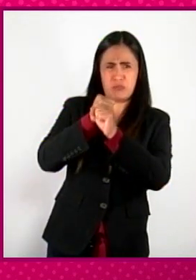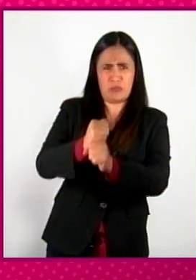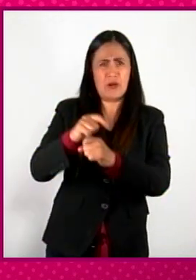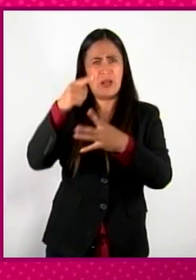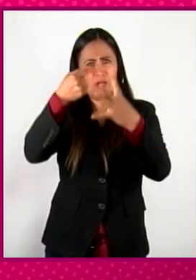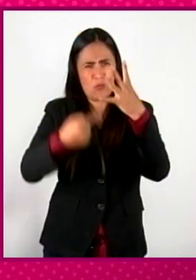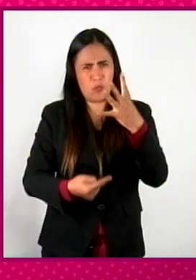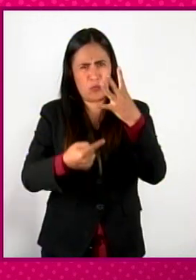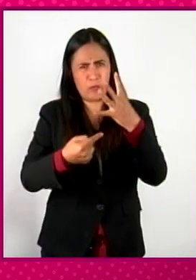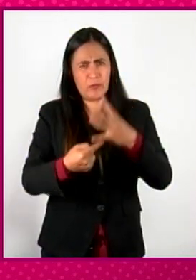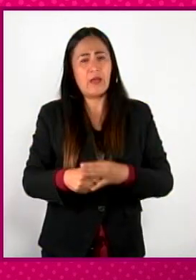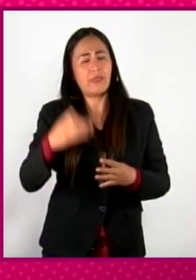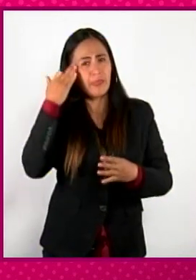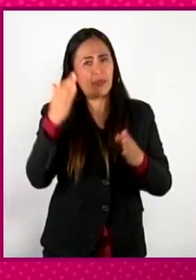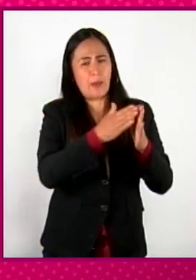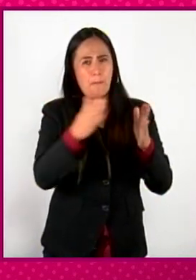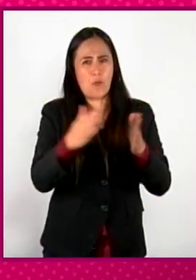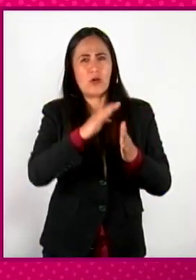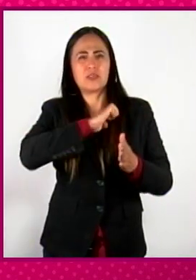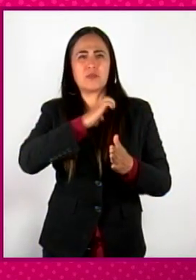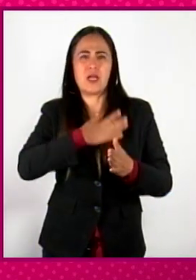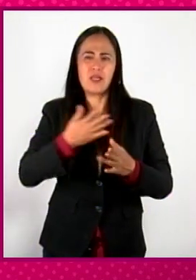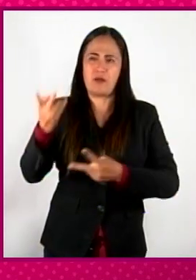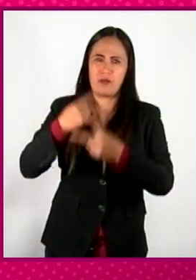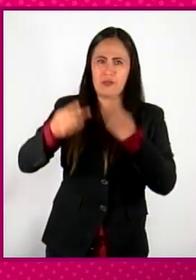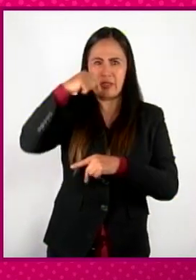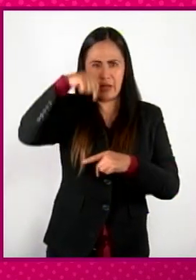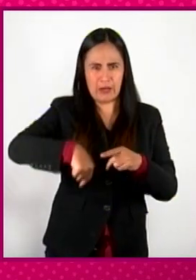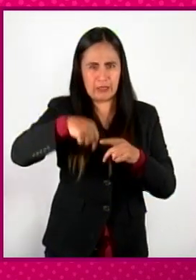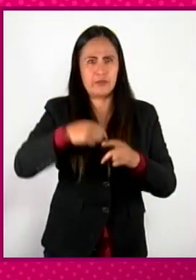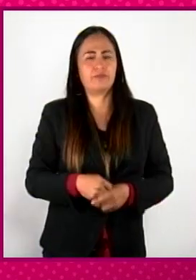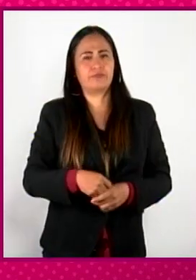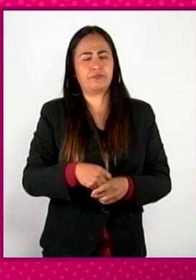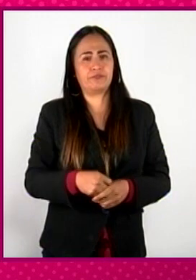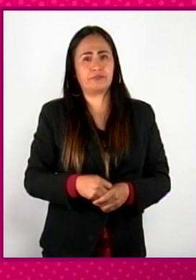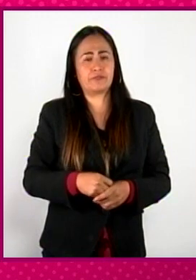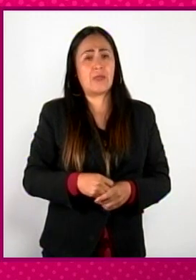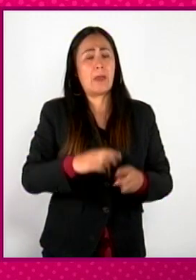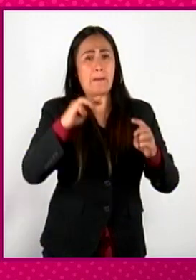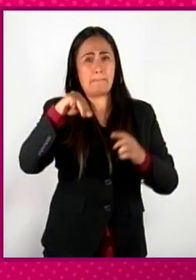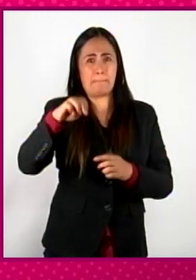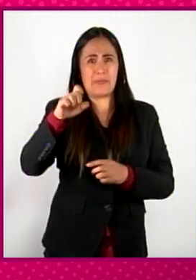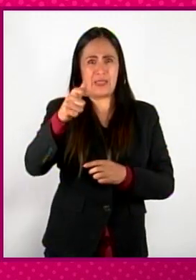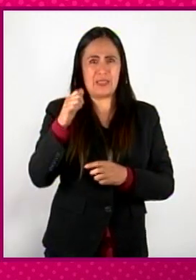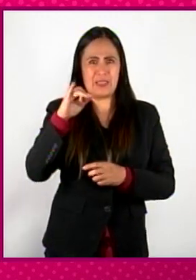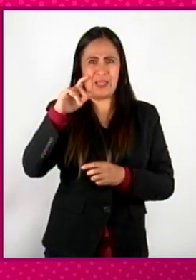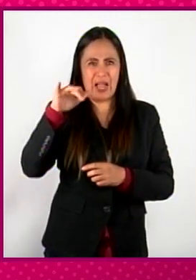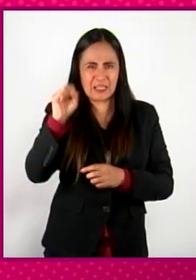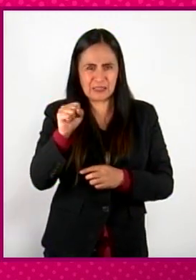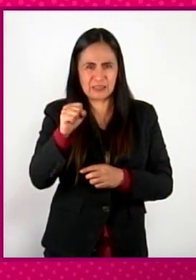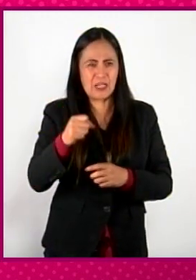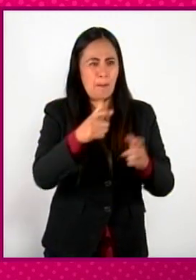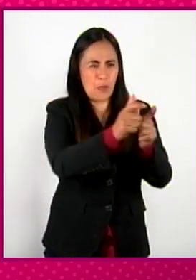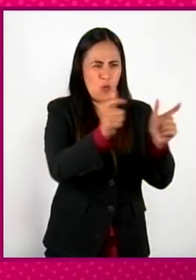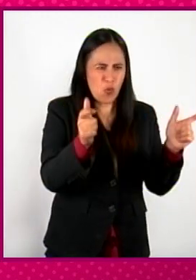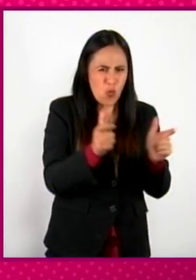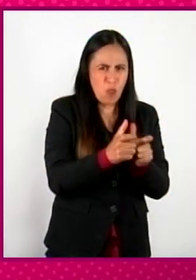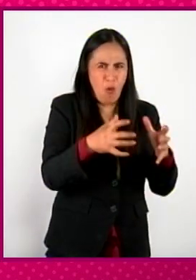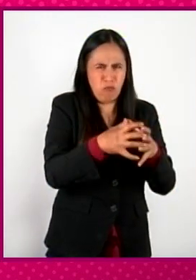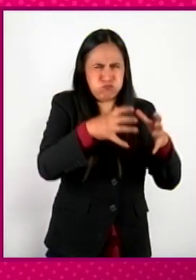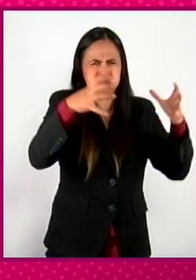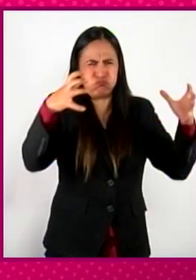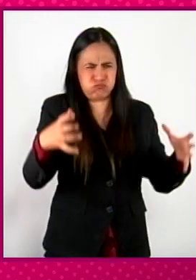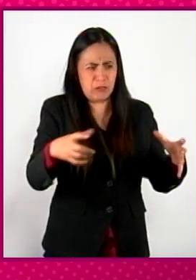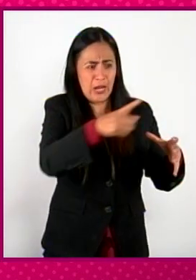los medios en la época virreinal. Derrotados, digamos, los mexicas, que son una parte nada más de este enorme